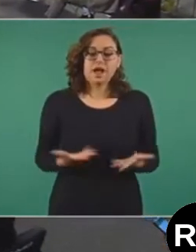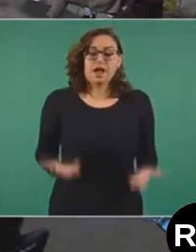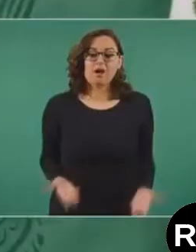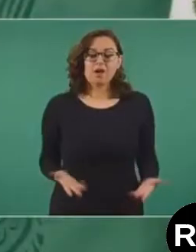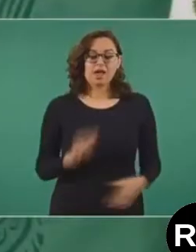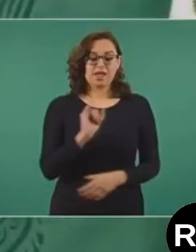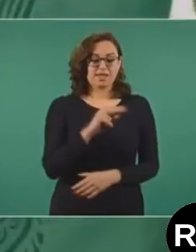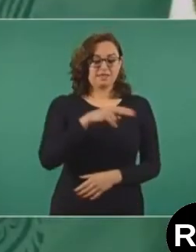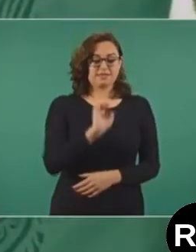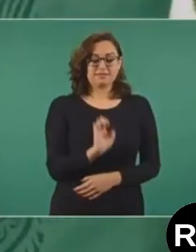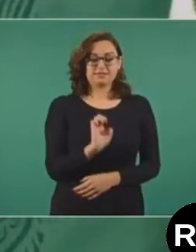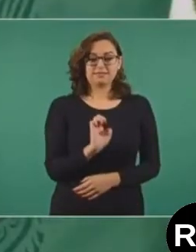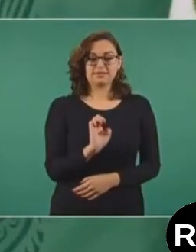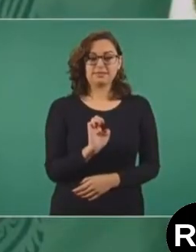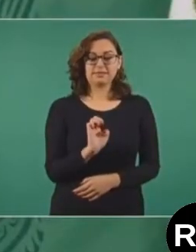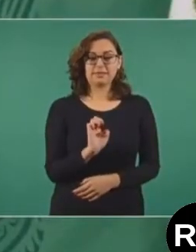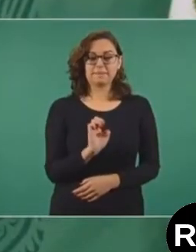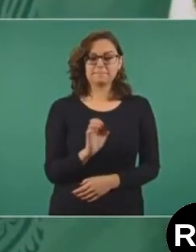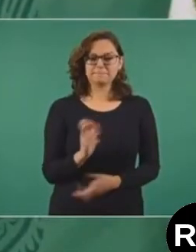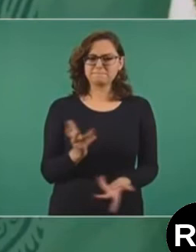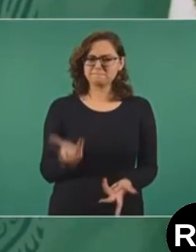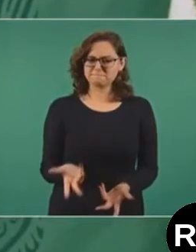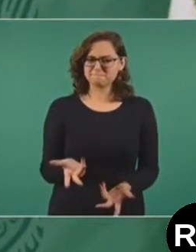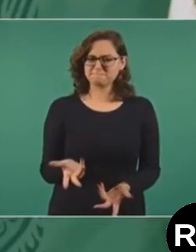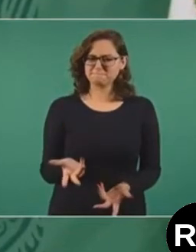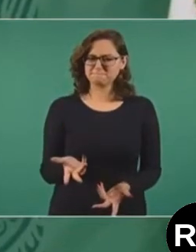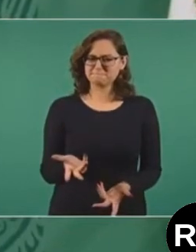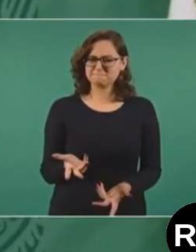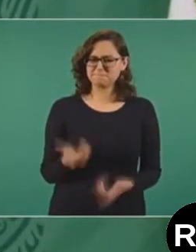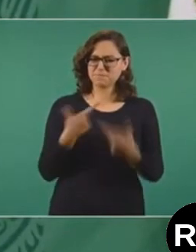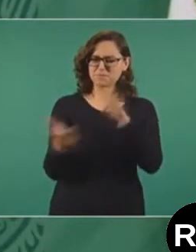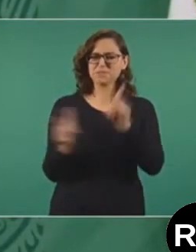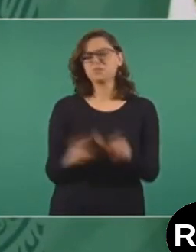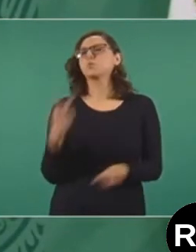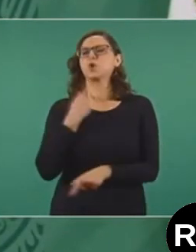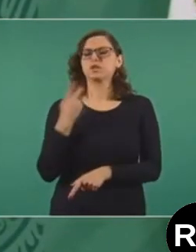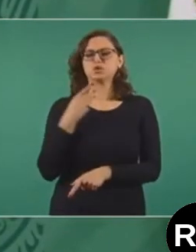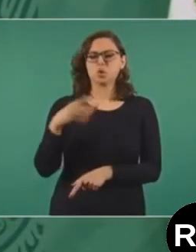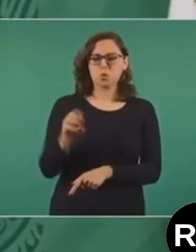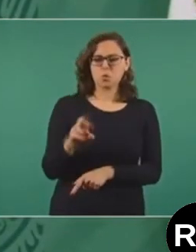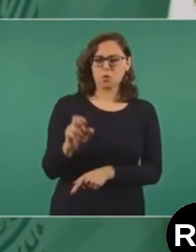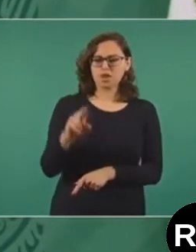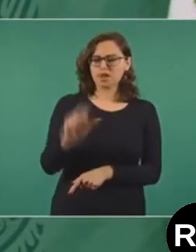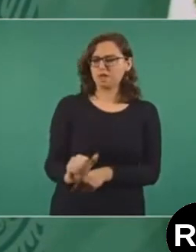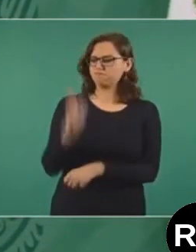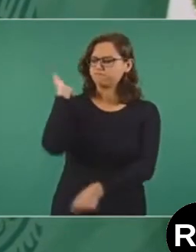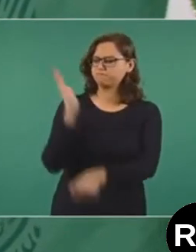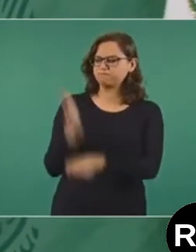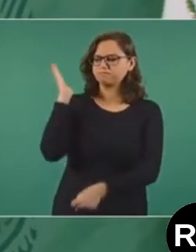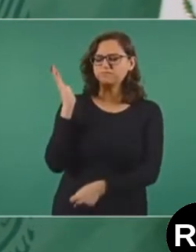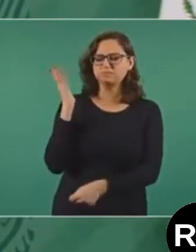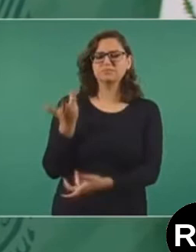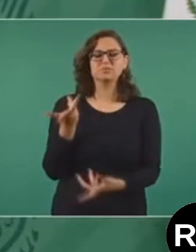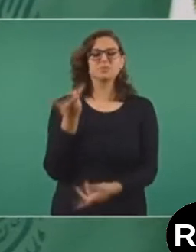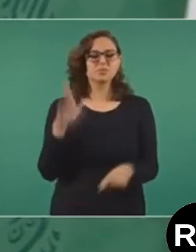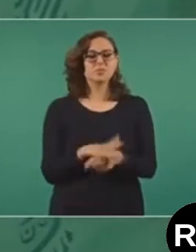sanciona a Morena, porque supuestamente cuando la